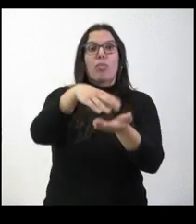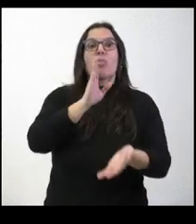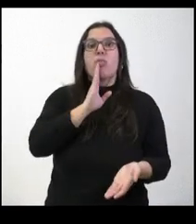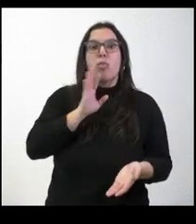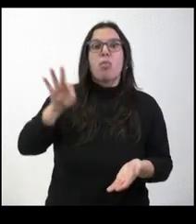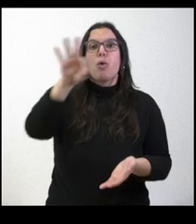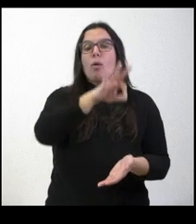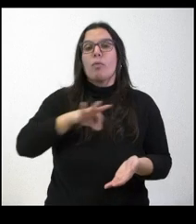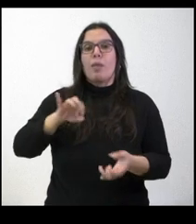agencia espacial y, por lo tanto,